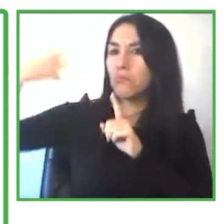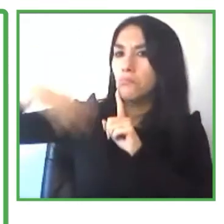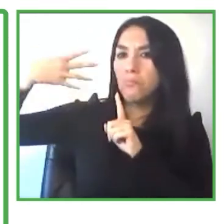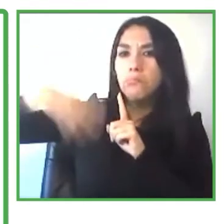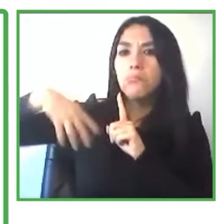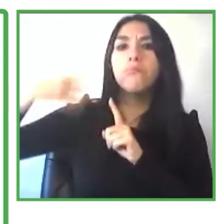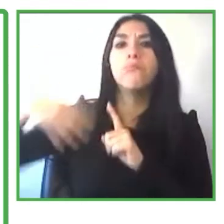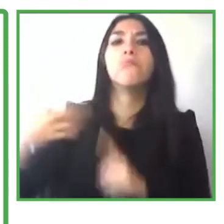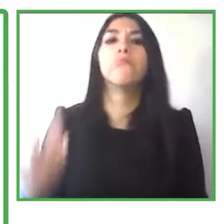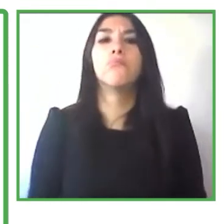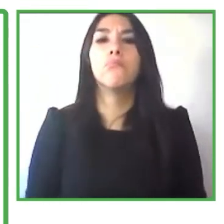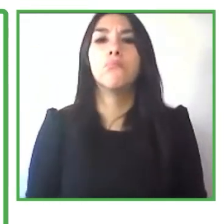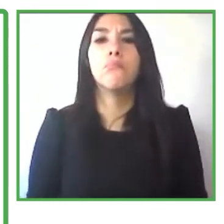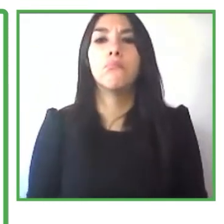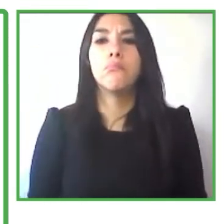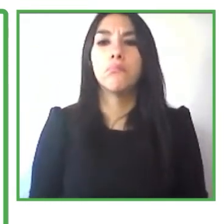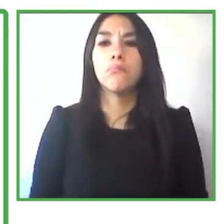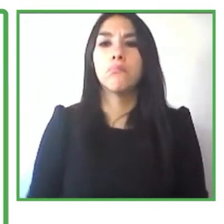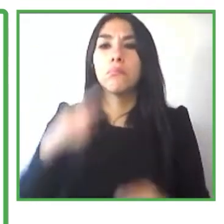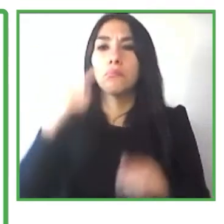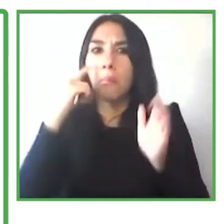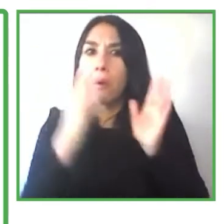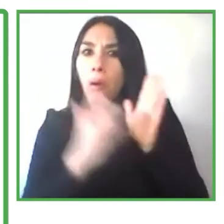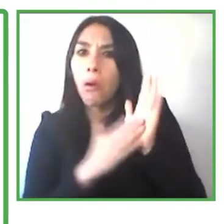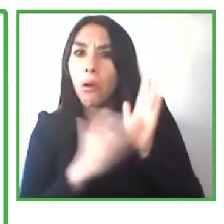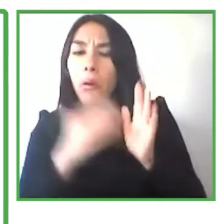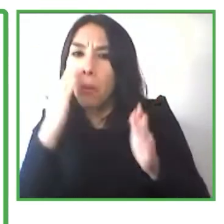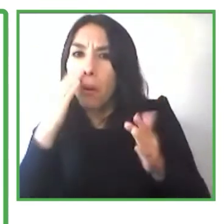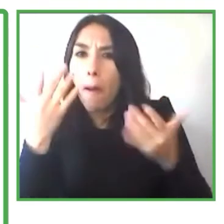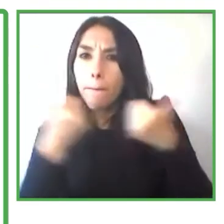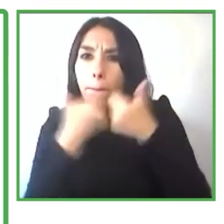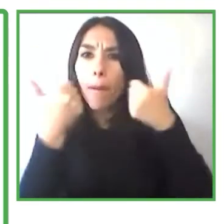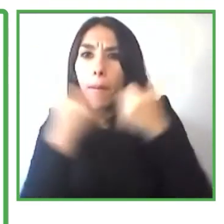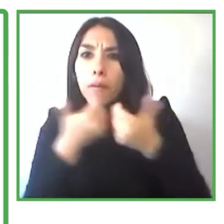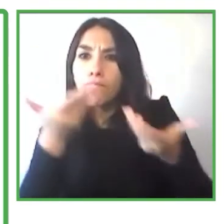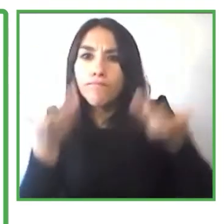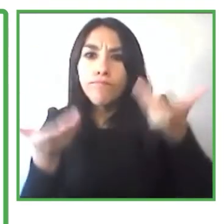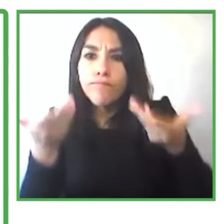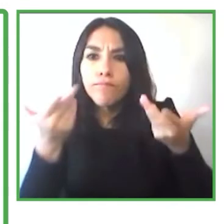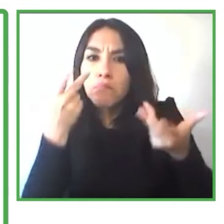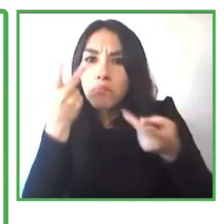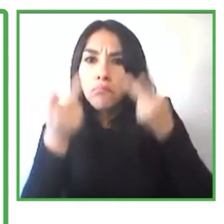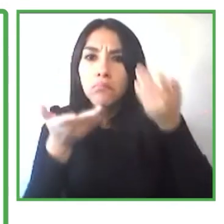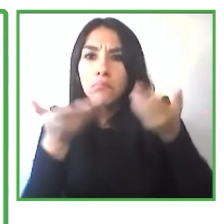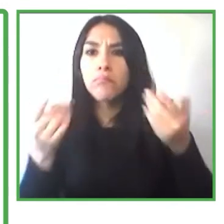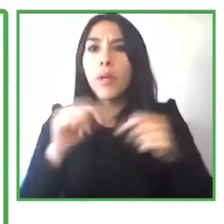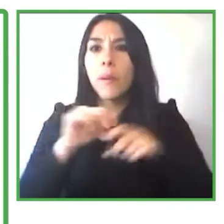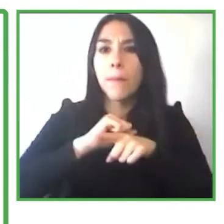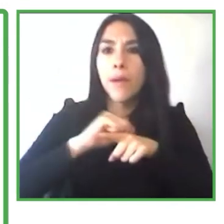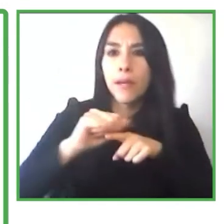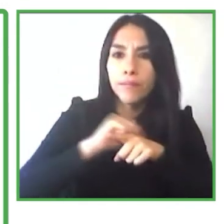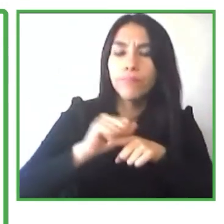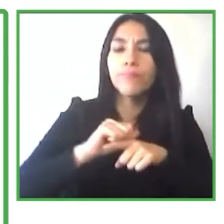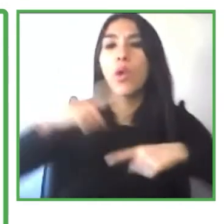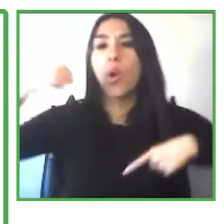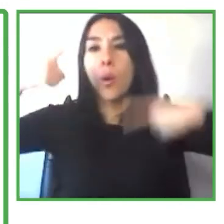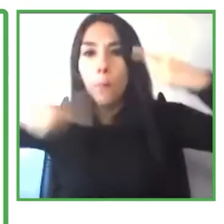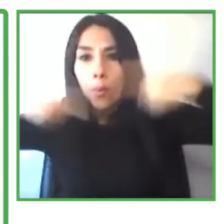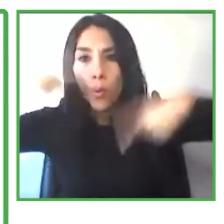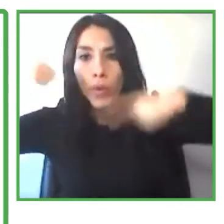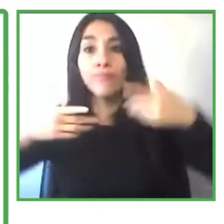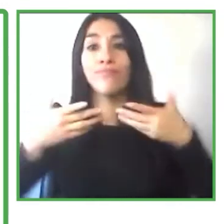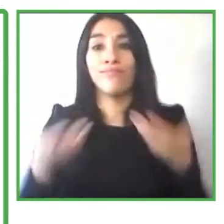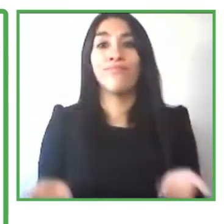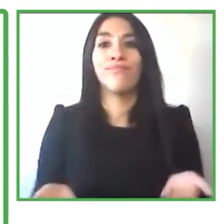autoevaluación para empresas en donde se ven las prácticas y políticas donde ayudamos a las empresas también